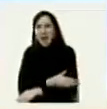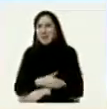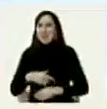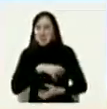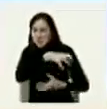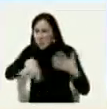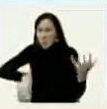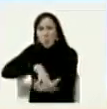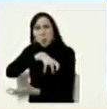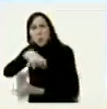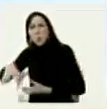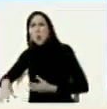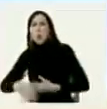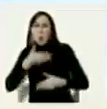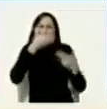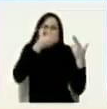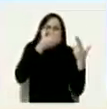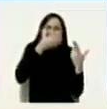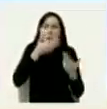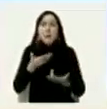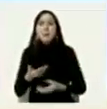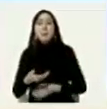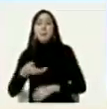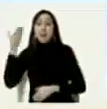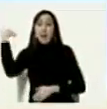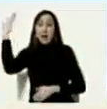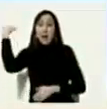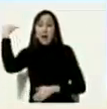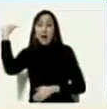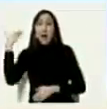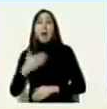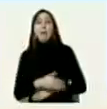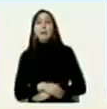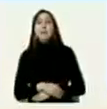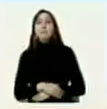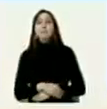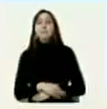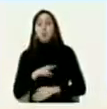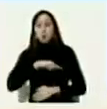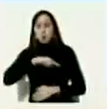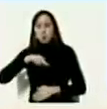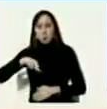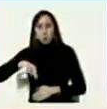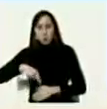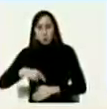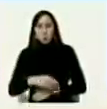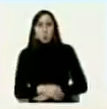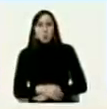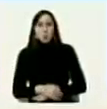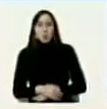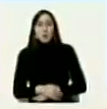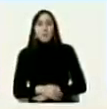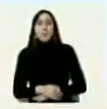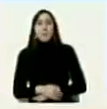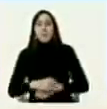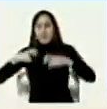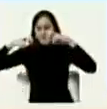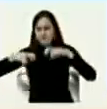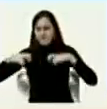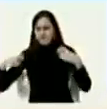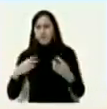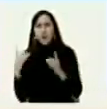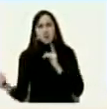insurreccionales golpistas de ese año sentamos a la entonces mesa de la unidad